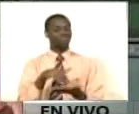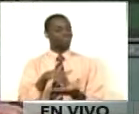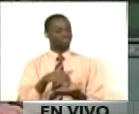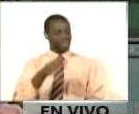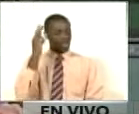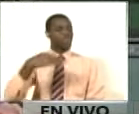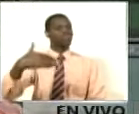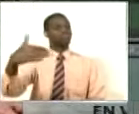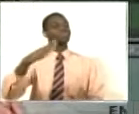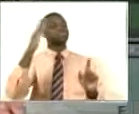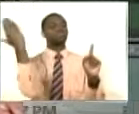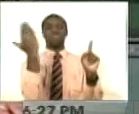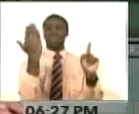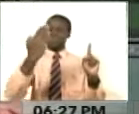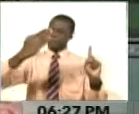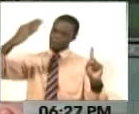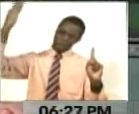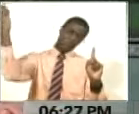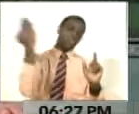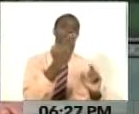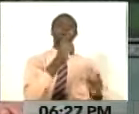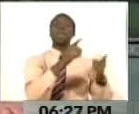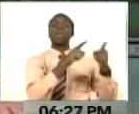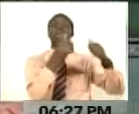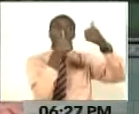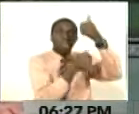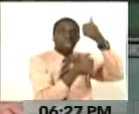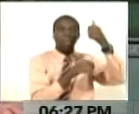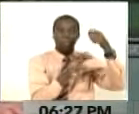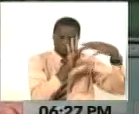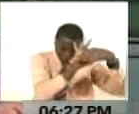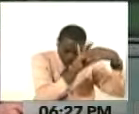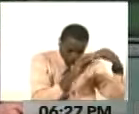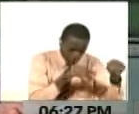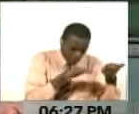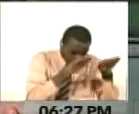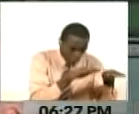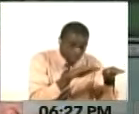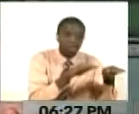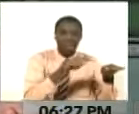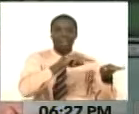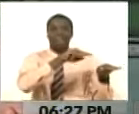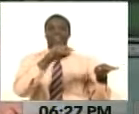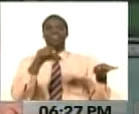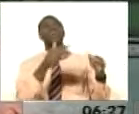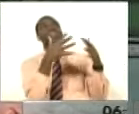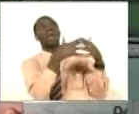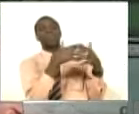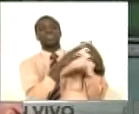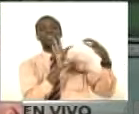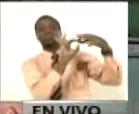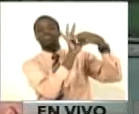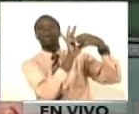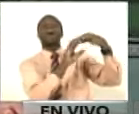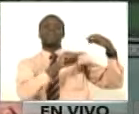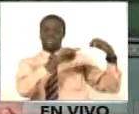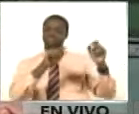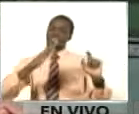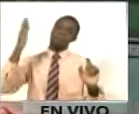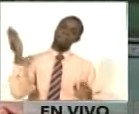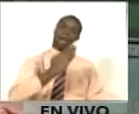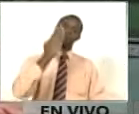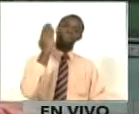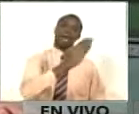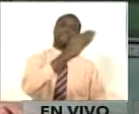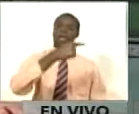condenará con fuerza aquellos cipayos genuflexos que hoy sirven a los intereses de los Estados Unidos de Norteamérica contra los